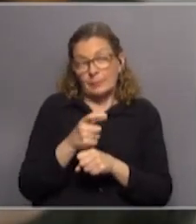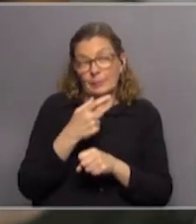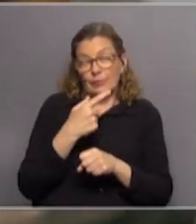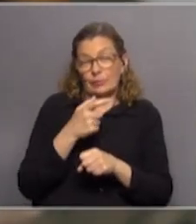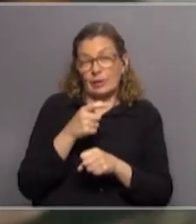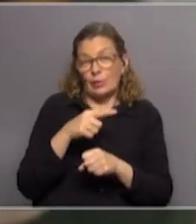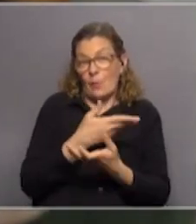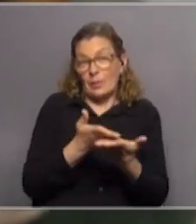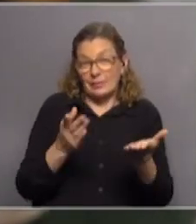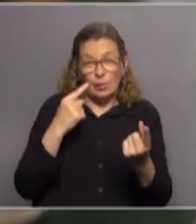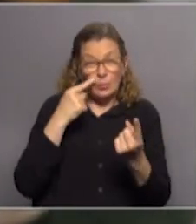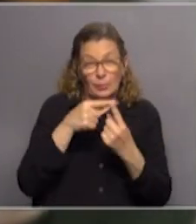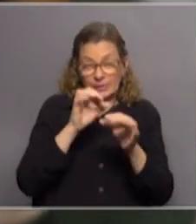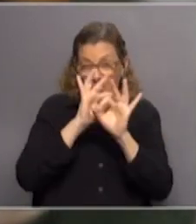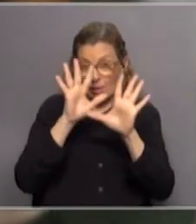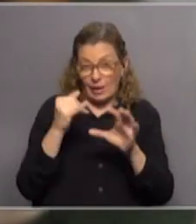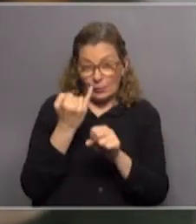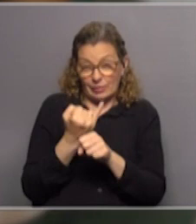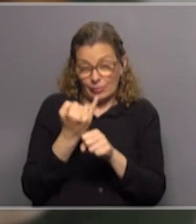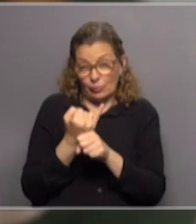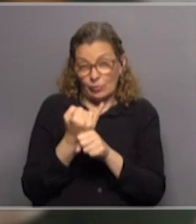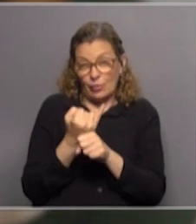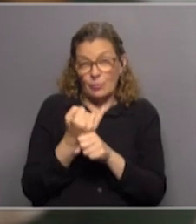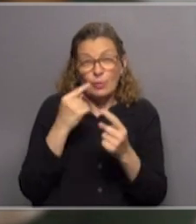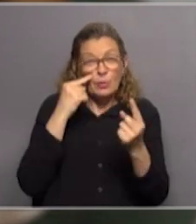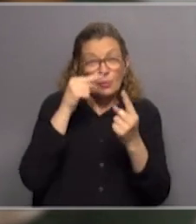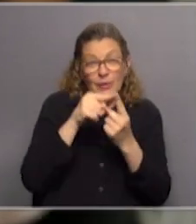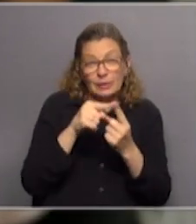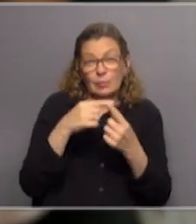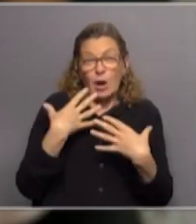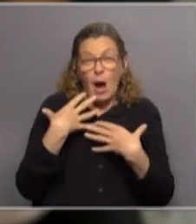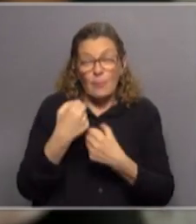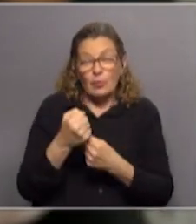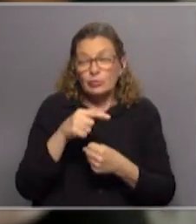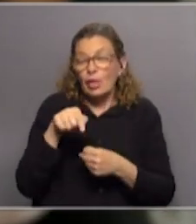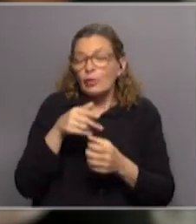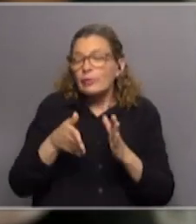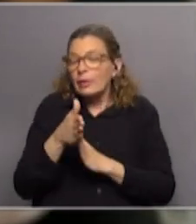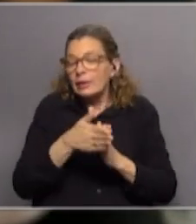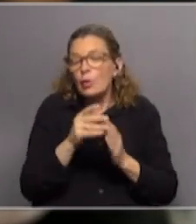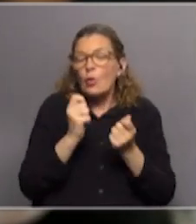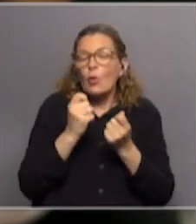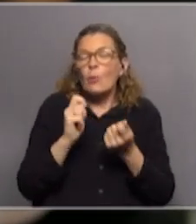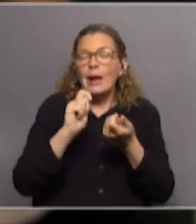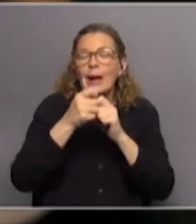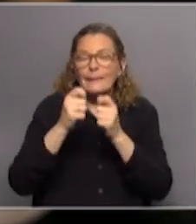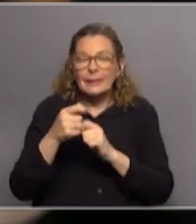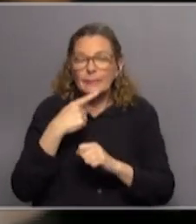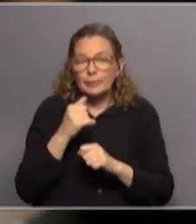que no planteaban un objetivo claro de la institución, cuáles eran sus objetivos asistenciales, hacia dónde quería caminar, cómo se iba a transformar.